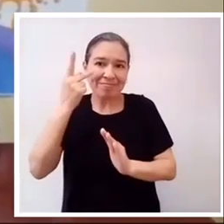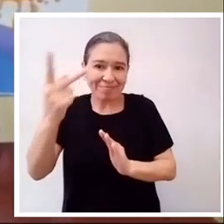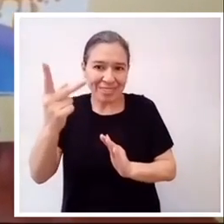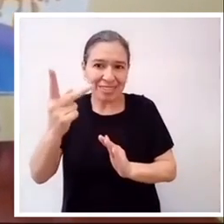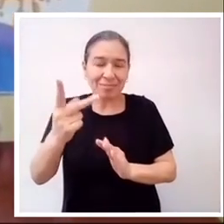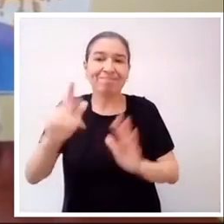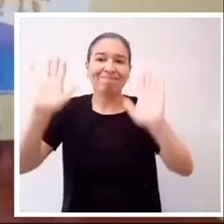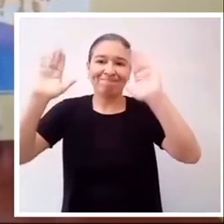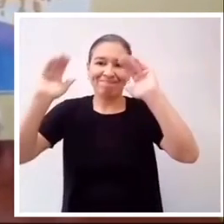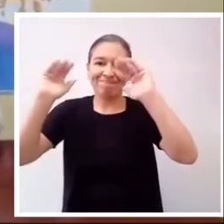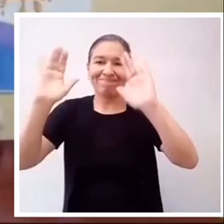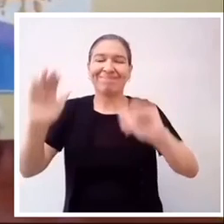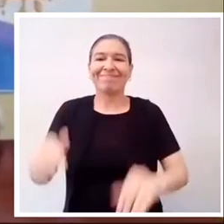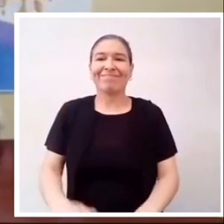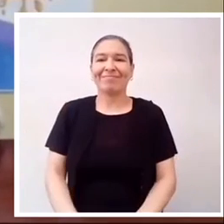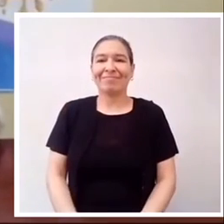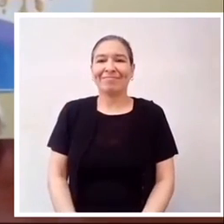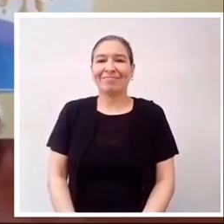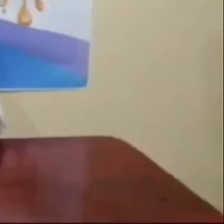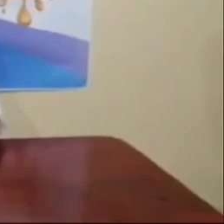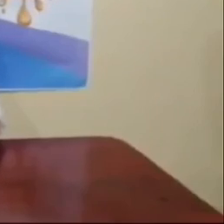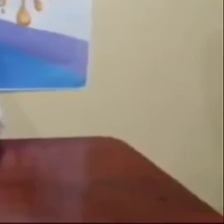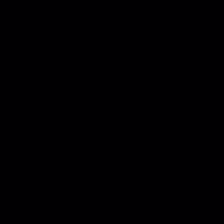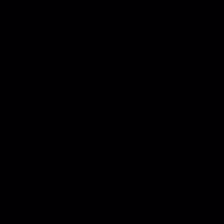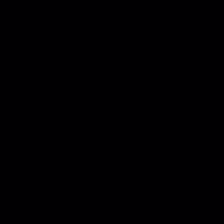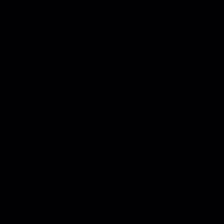arte. Hasta pronto. ¡Gracias! ¡Gracias! ¡Gracias! ¡Gracias! ¡Gracias! ¡Gracias!